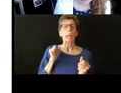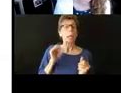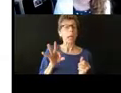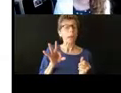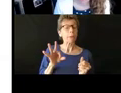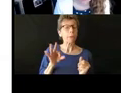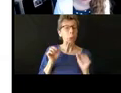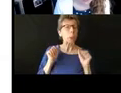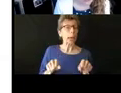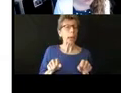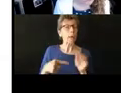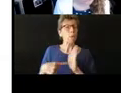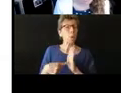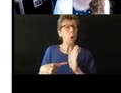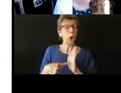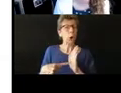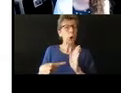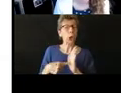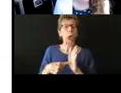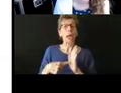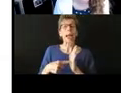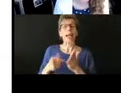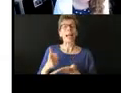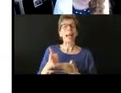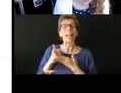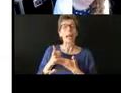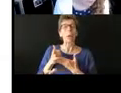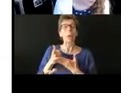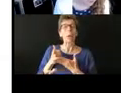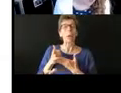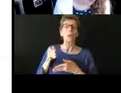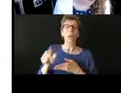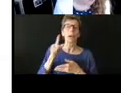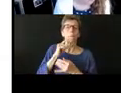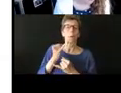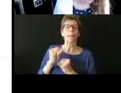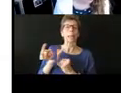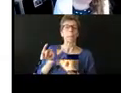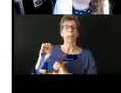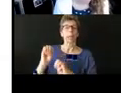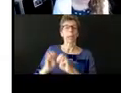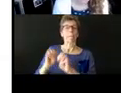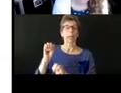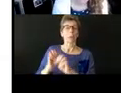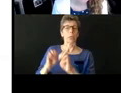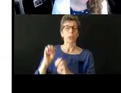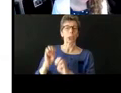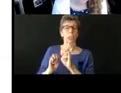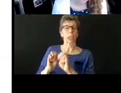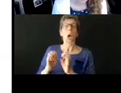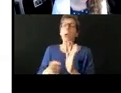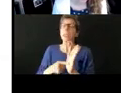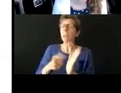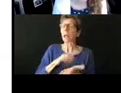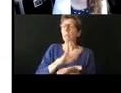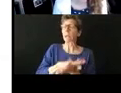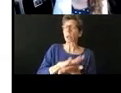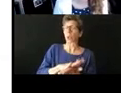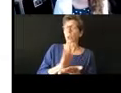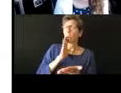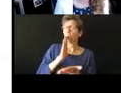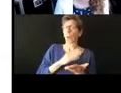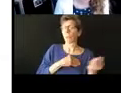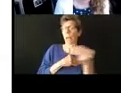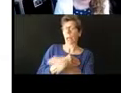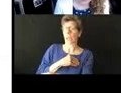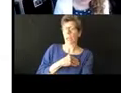la manera de poder ayudar y averiguar las evaluaciones que se pueden hacer a lo mejor la escuela puede pagarlo